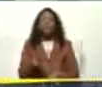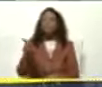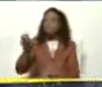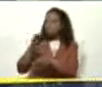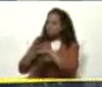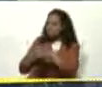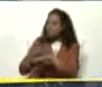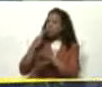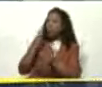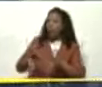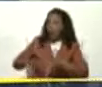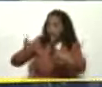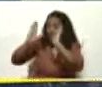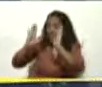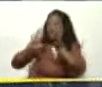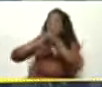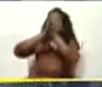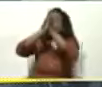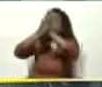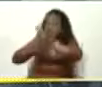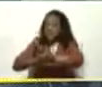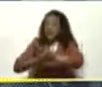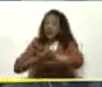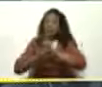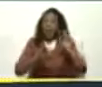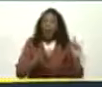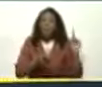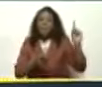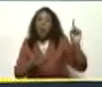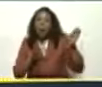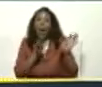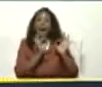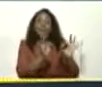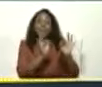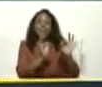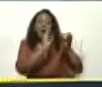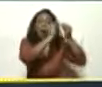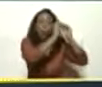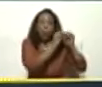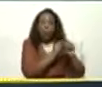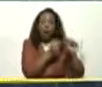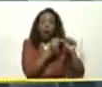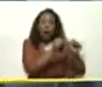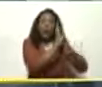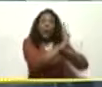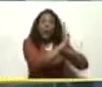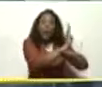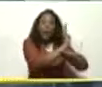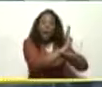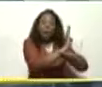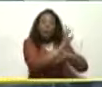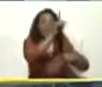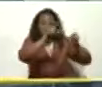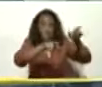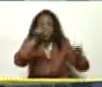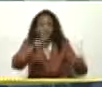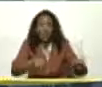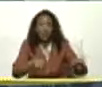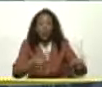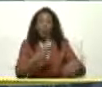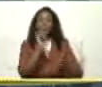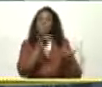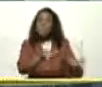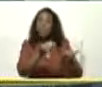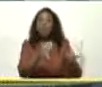Nosotros Edificios que íbamos terminando Le adosamos una cuadrilla De mantenimiento Usando incluso La mano de obra De la